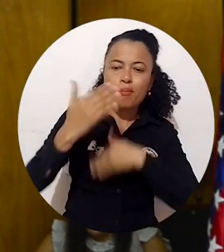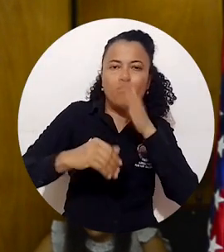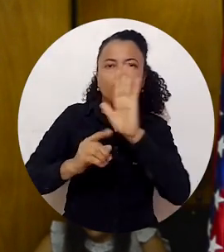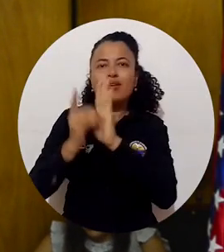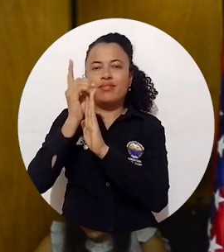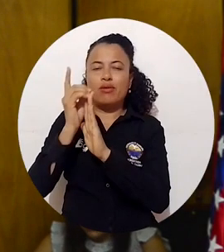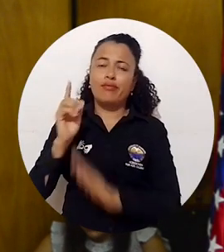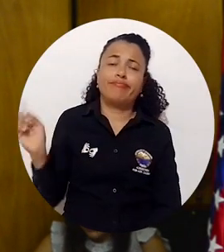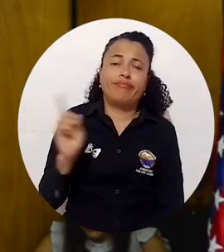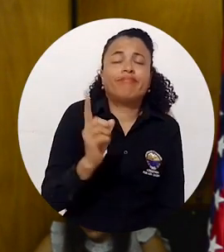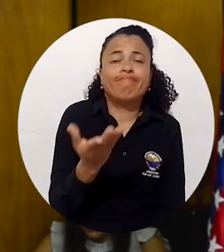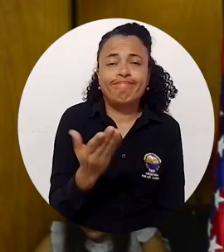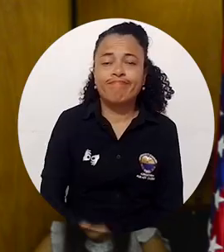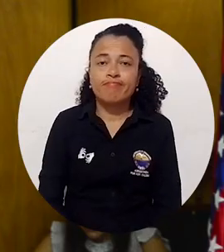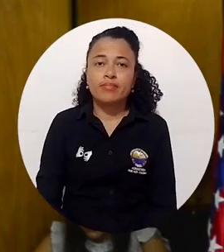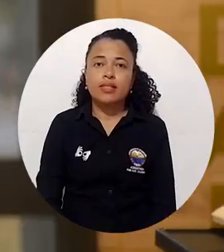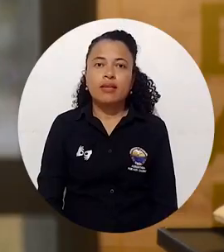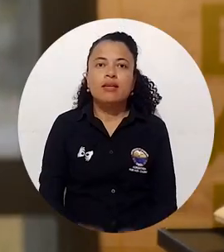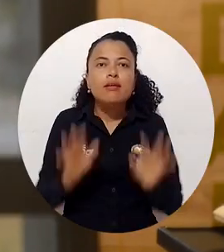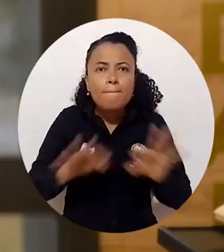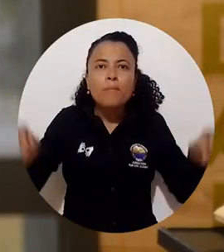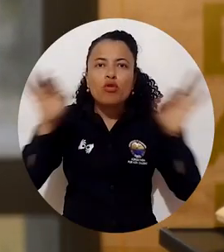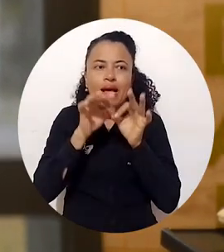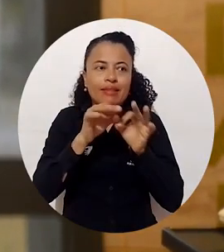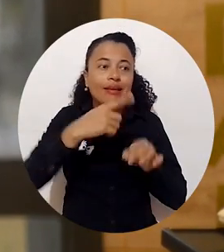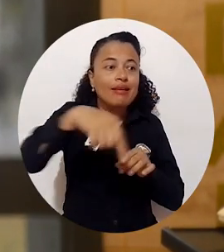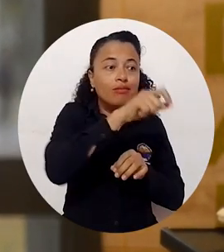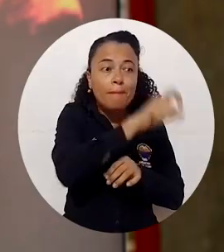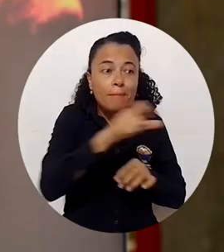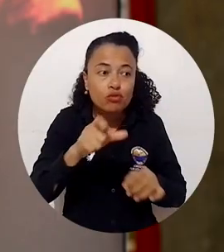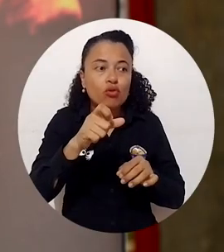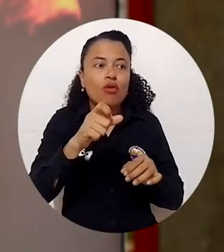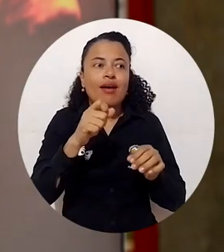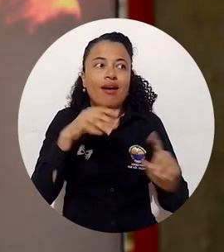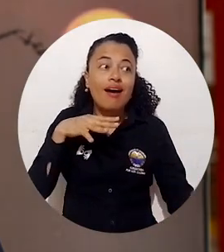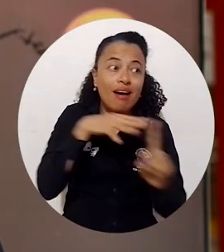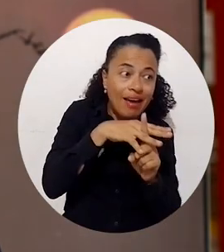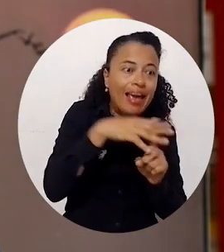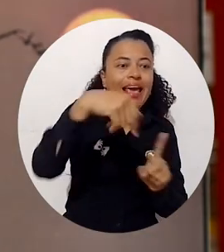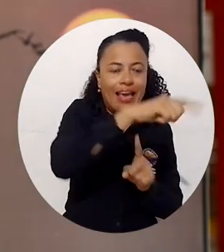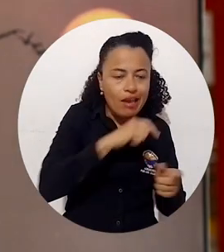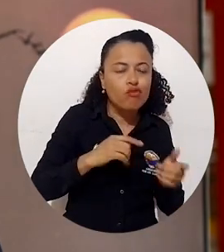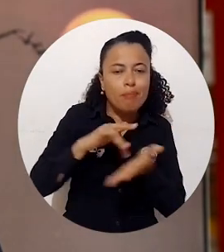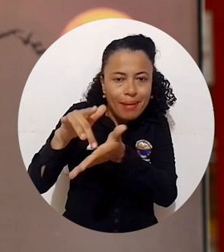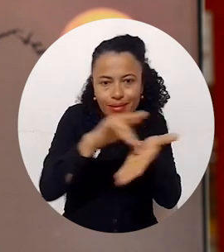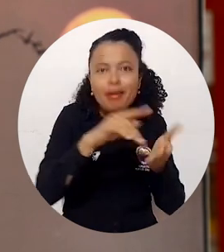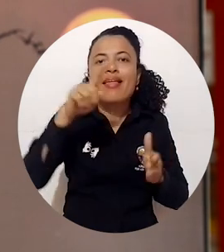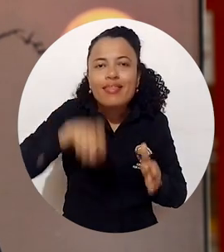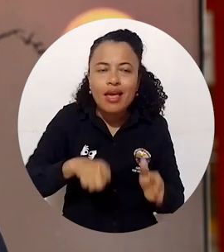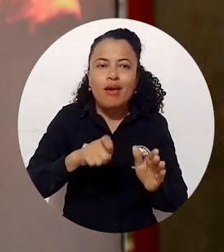ese mal modelo de desarrollo que hemos tenido durante tanto tiempo. Involucrar fuertemente a las personas que están